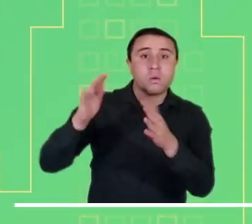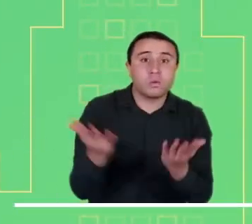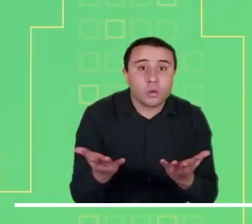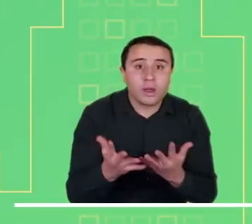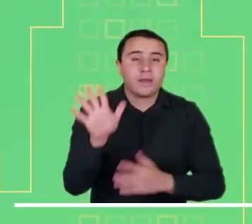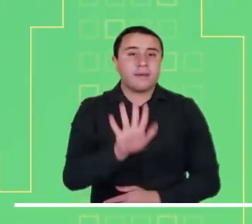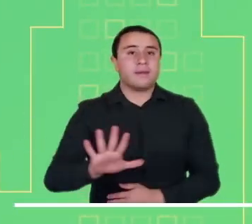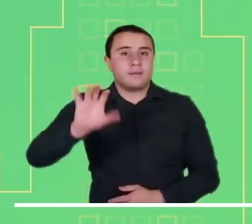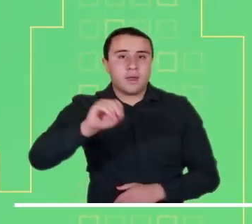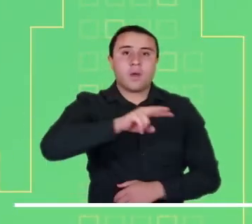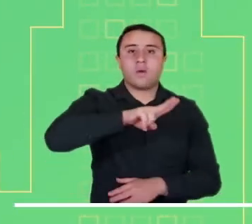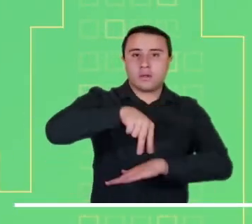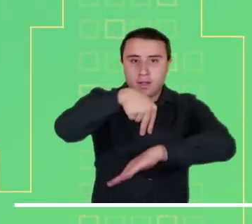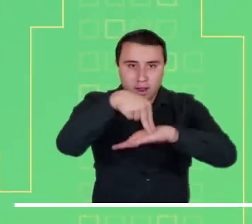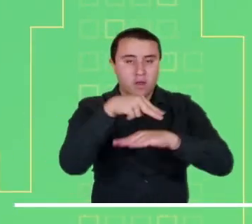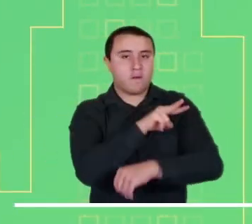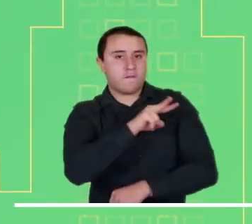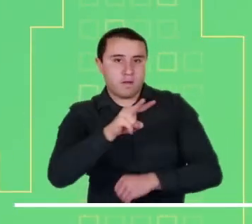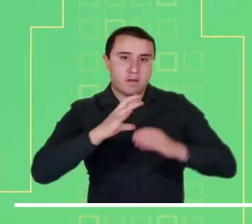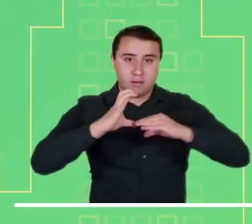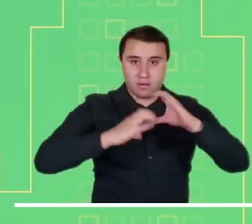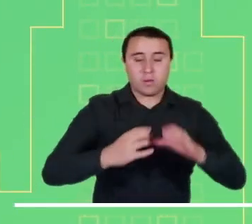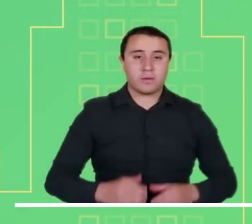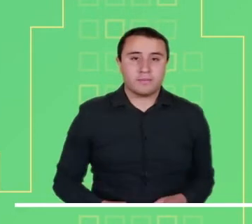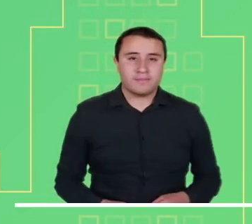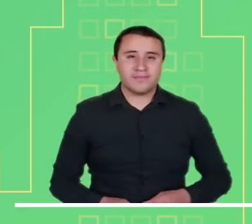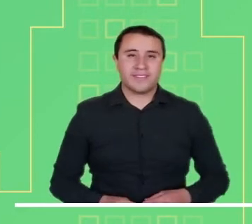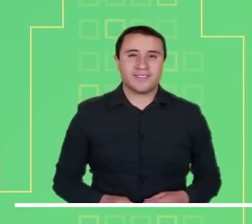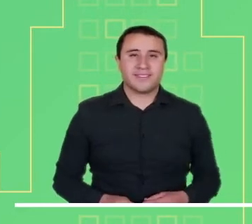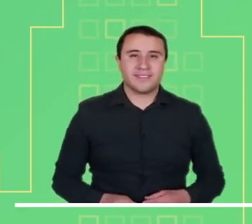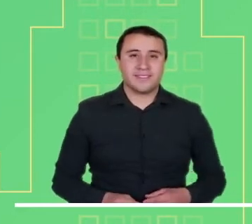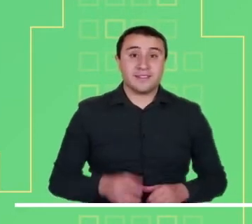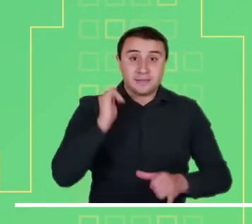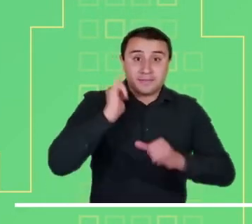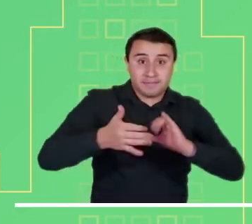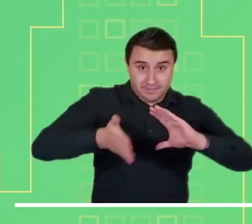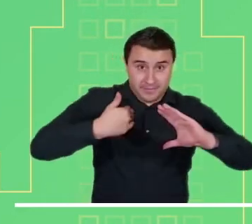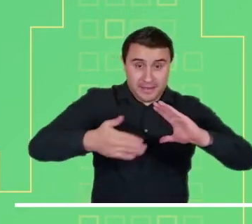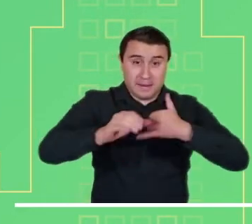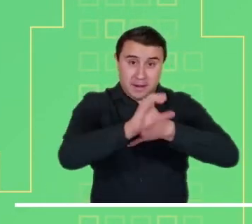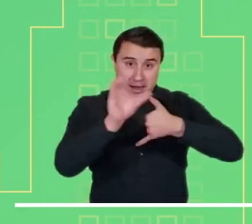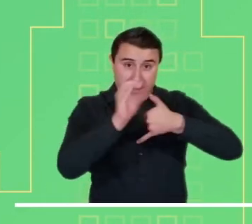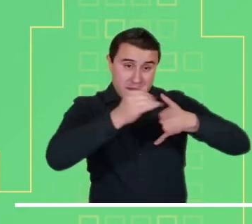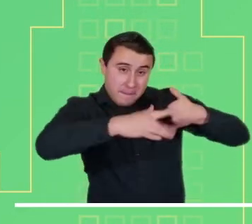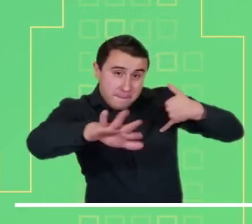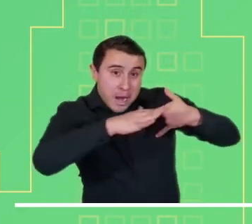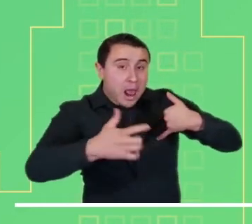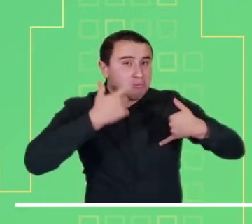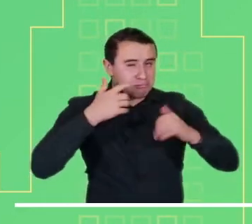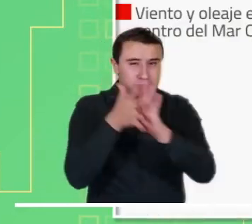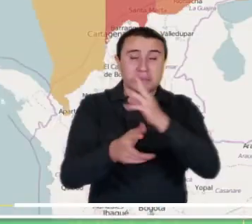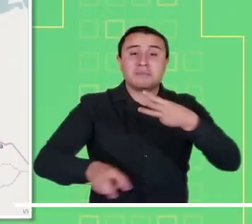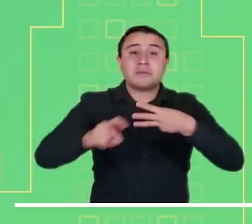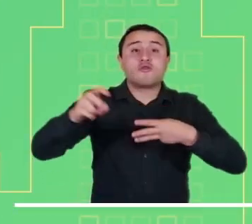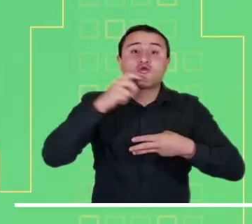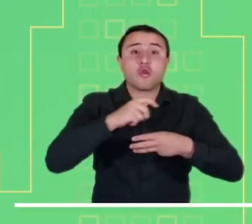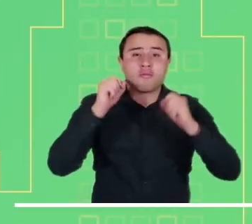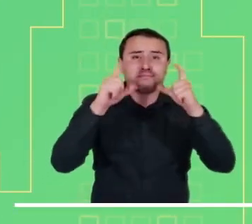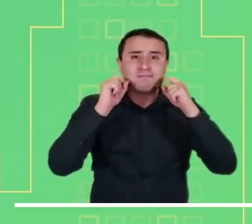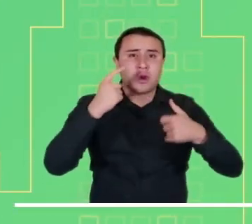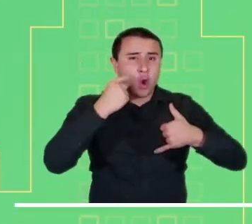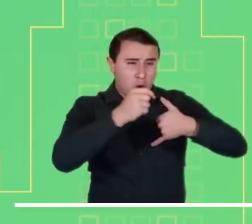Alerta roja por alta probabilidad de ocurrencia de deslizamientos de tierra en zonas inestables de Quindío, Nariño, Valle del Cauca y Cauca.